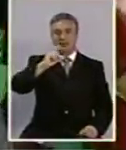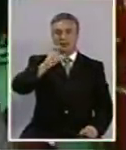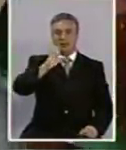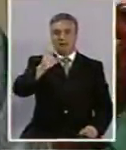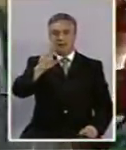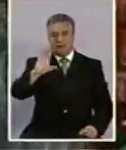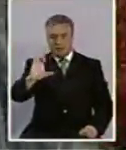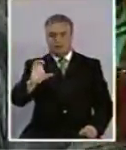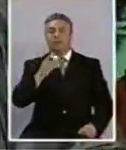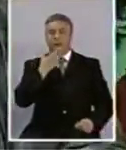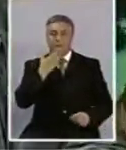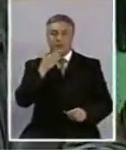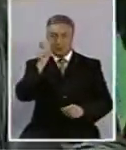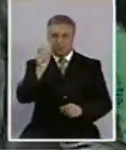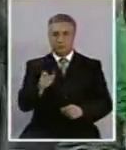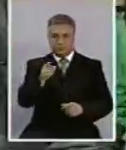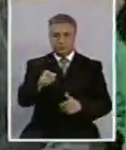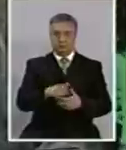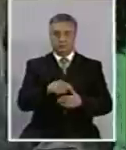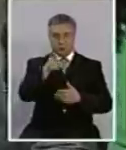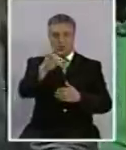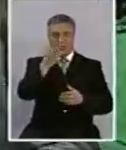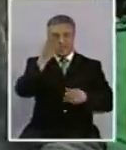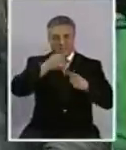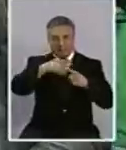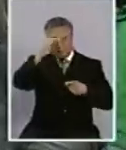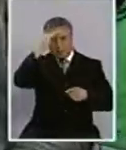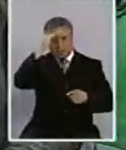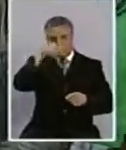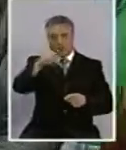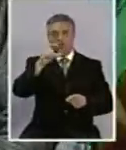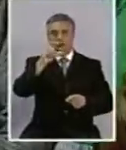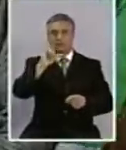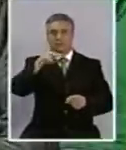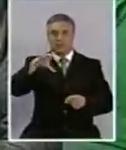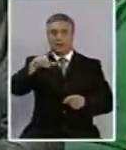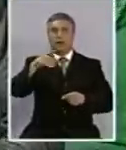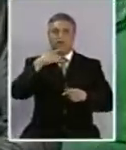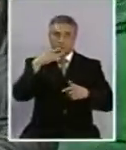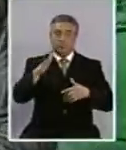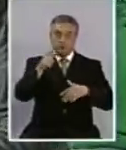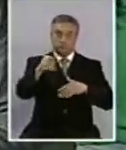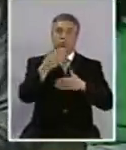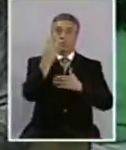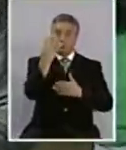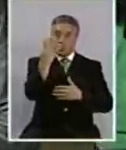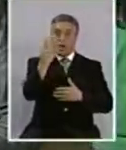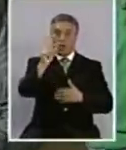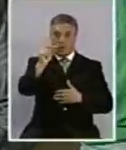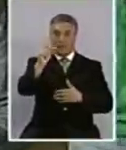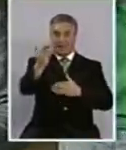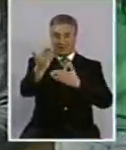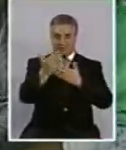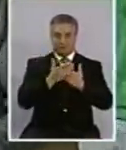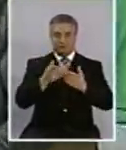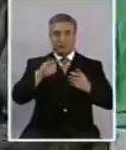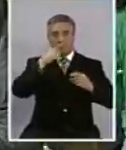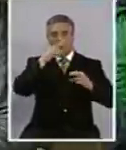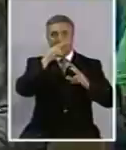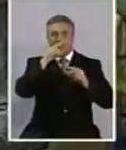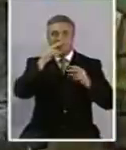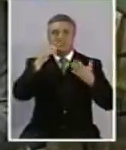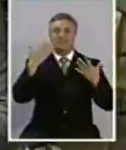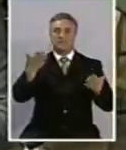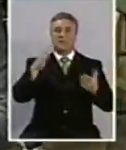presentar, se dicen que, tú que eres experto en cine, Ernesto, que a fin de año se viene el 4D, o sea que se va a poder sentir hasta el perfume, el olor de la